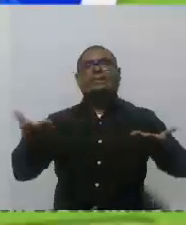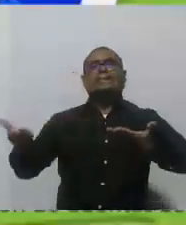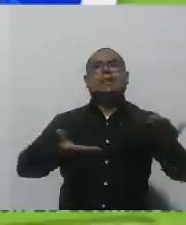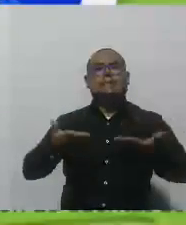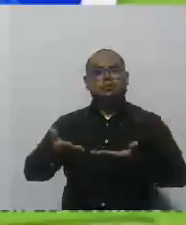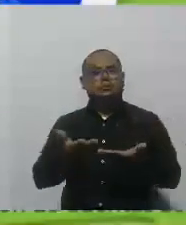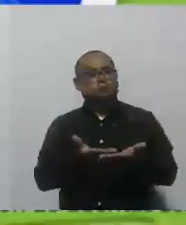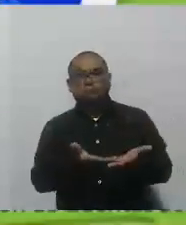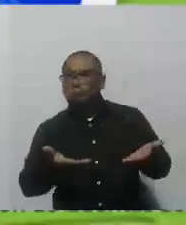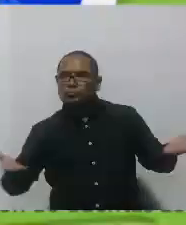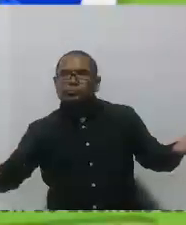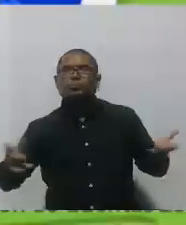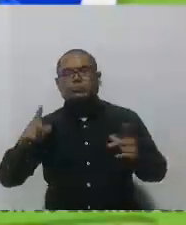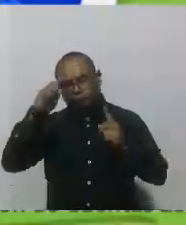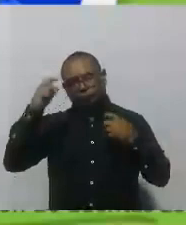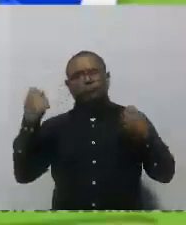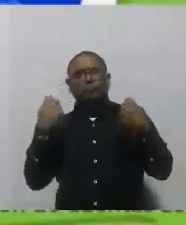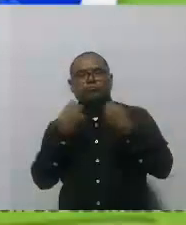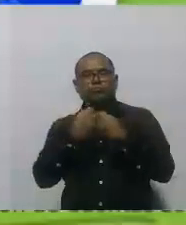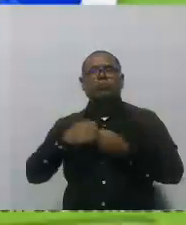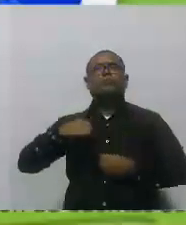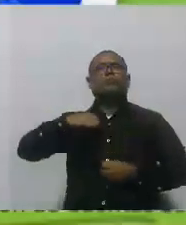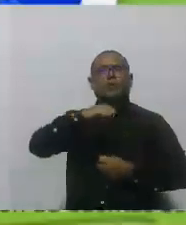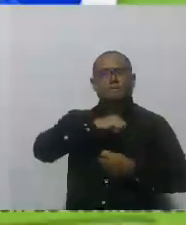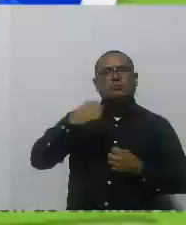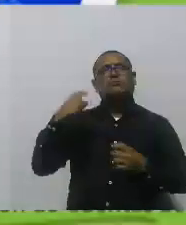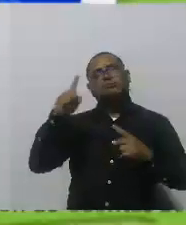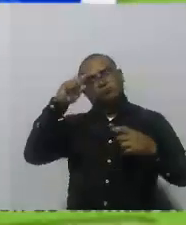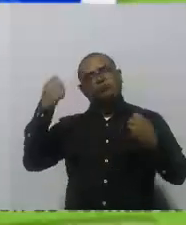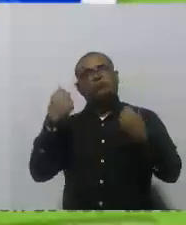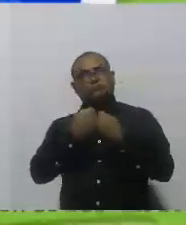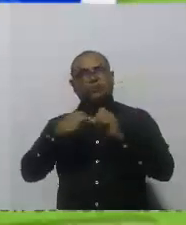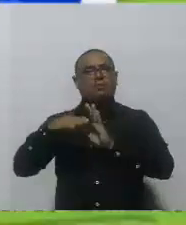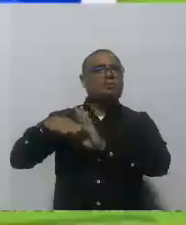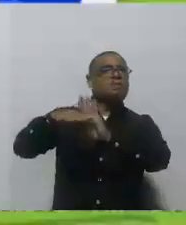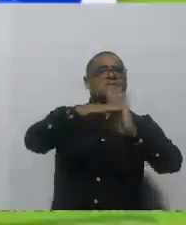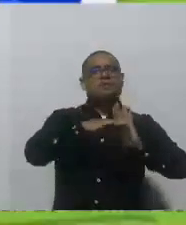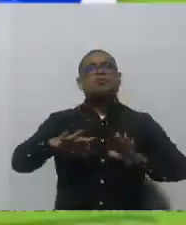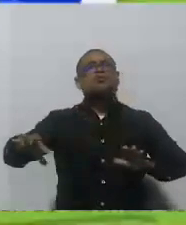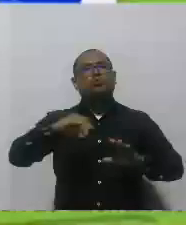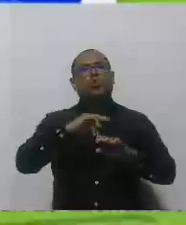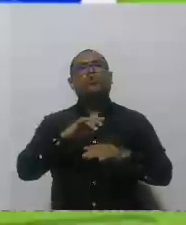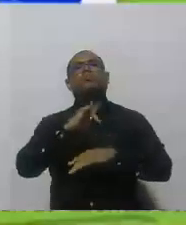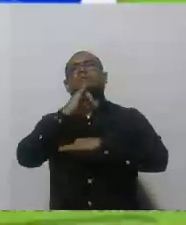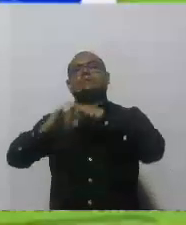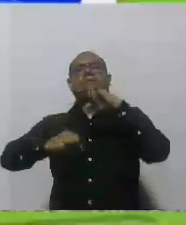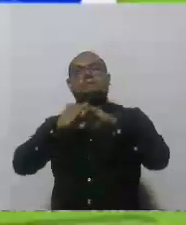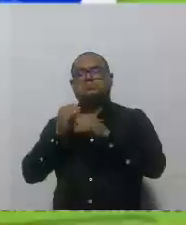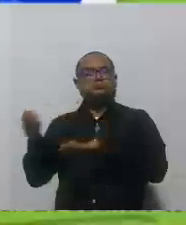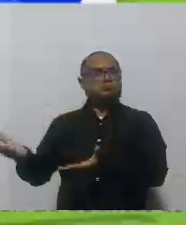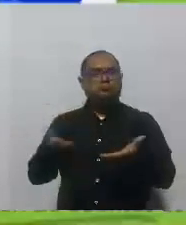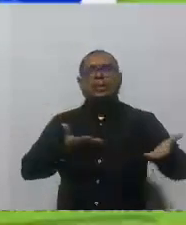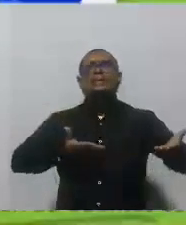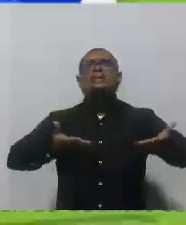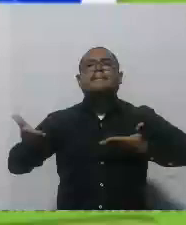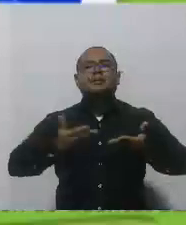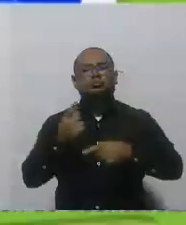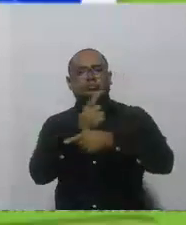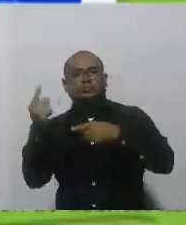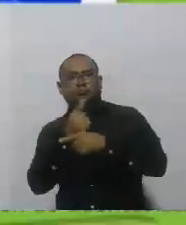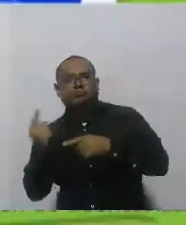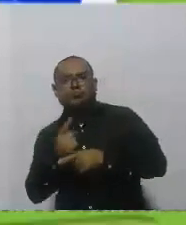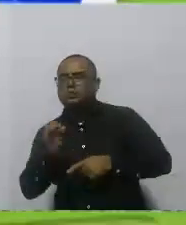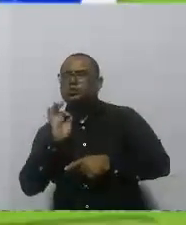sus aliados públicos, privados y de la cooperación internacional, atendiéndoles, llevándoles servicios y lo hacemos cada semana.